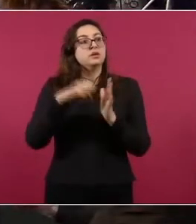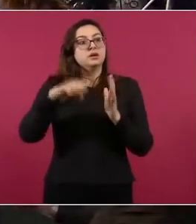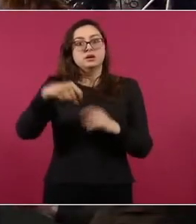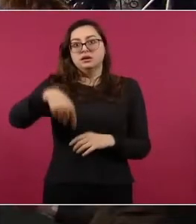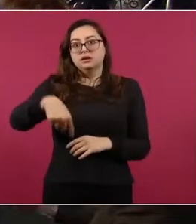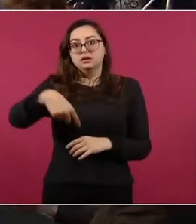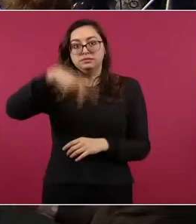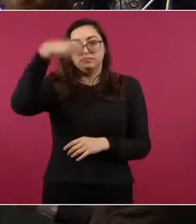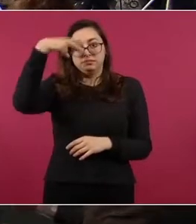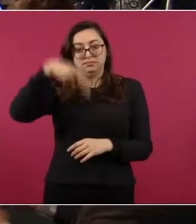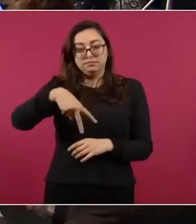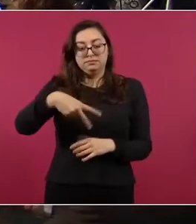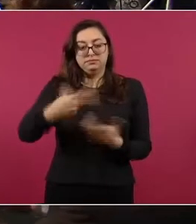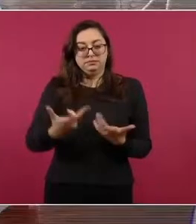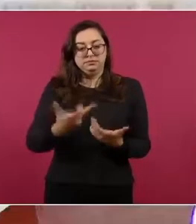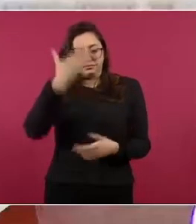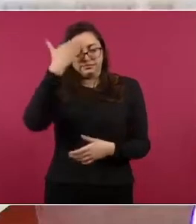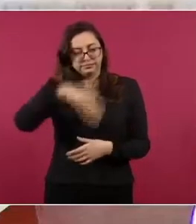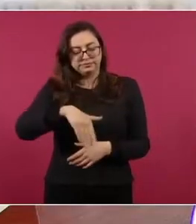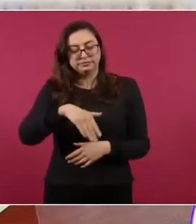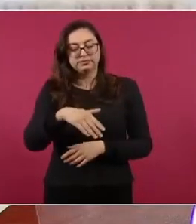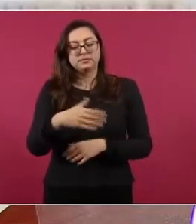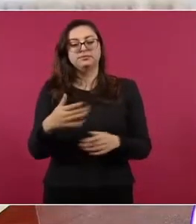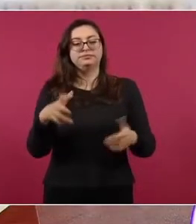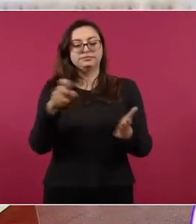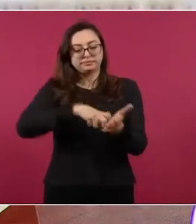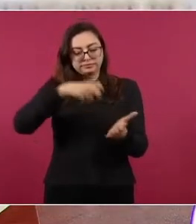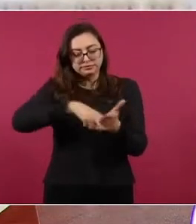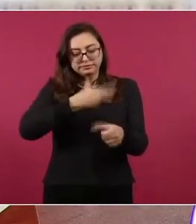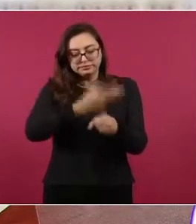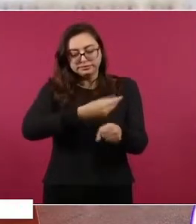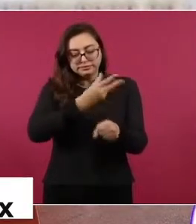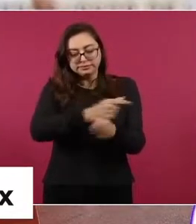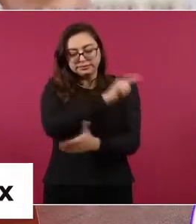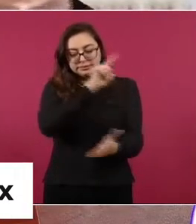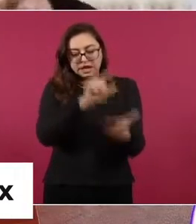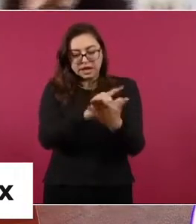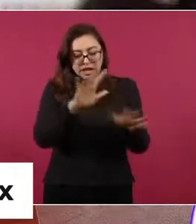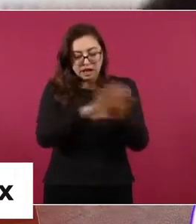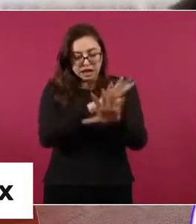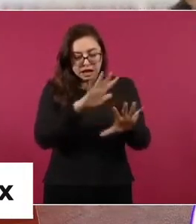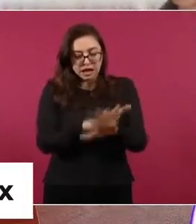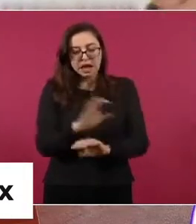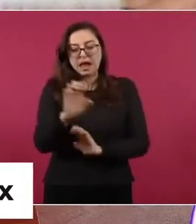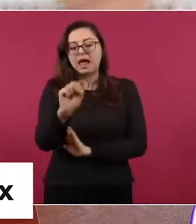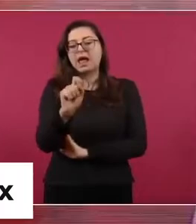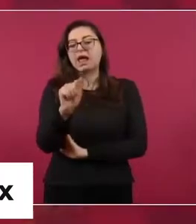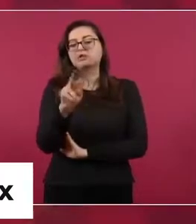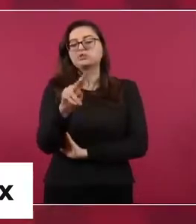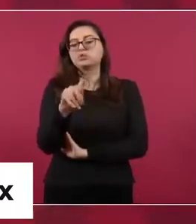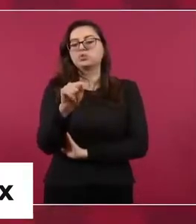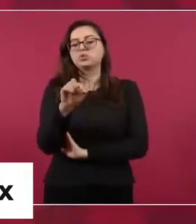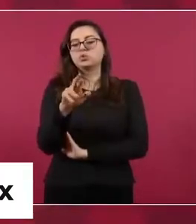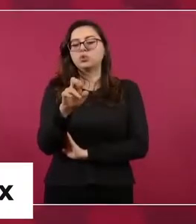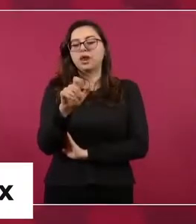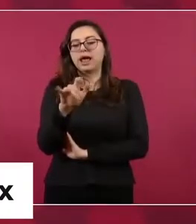llamadas reformas estructurales y empiezan y a crear organismos autónomos